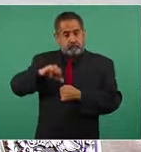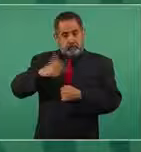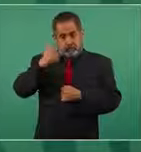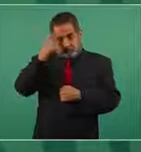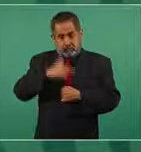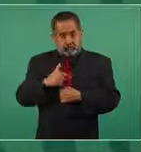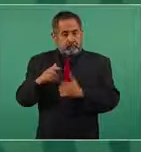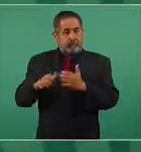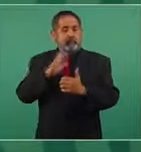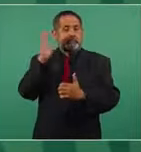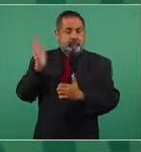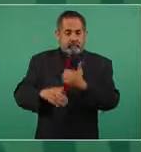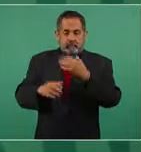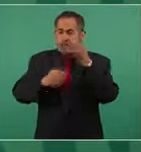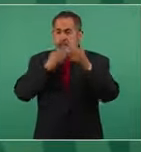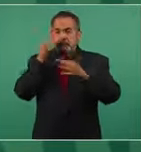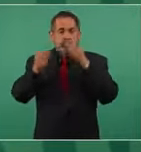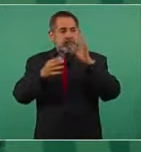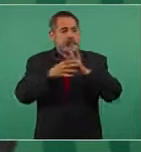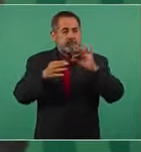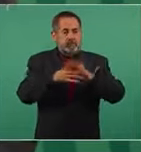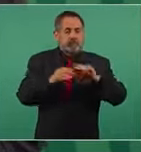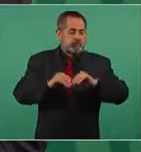terminan las campañas.